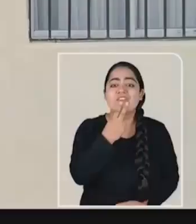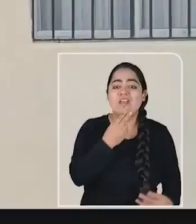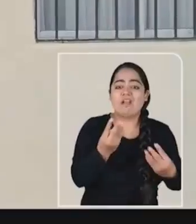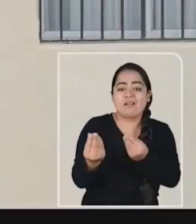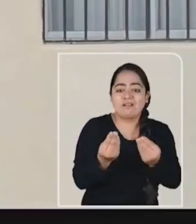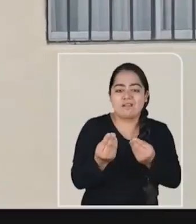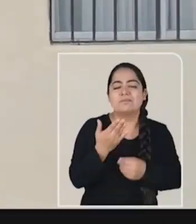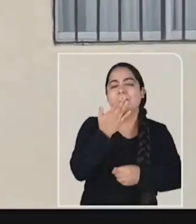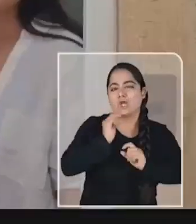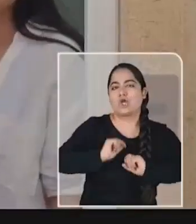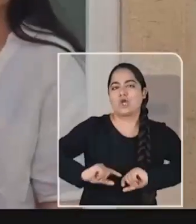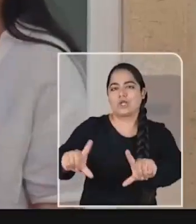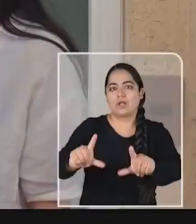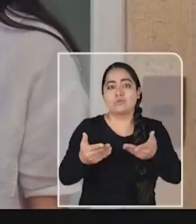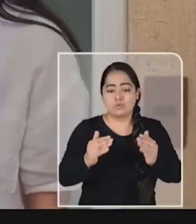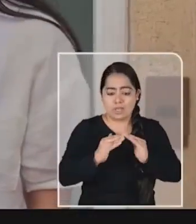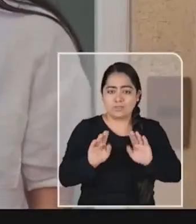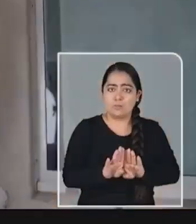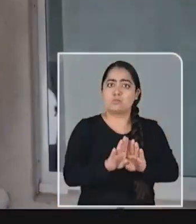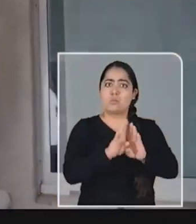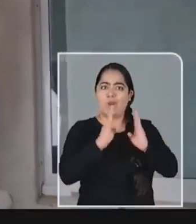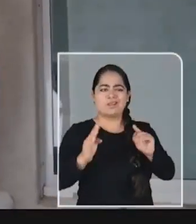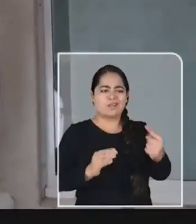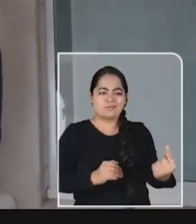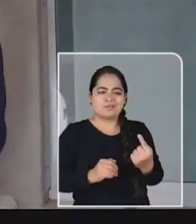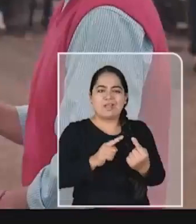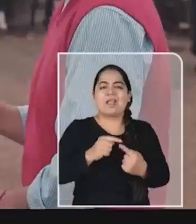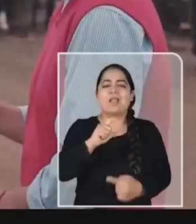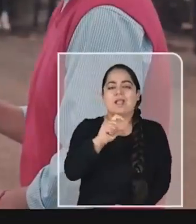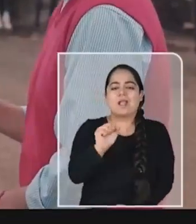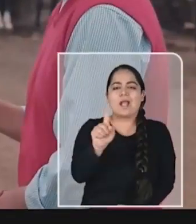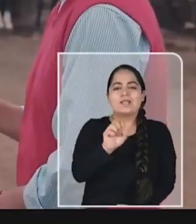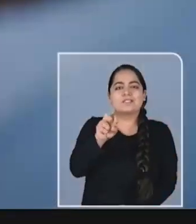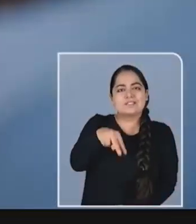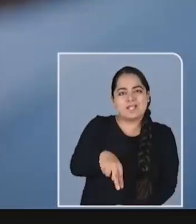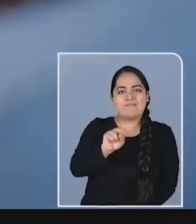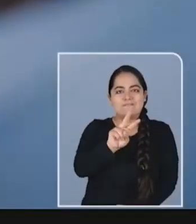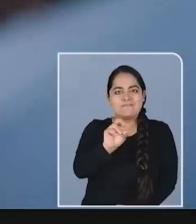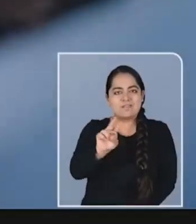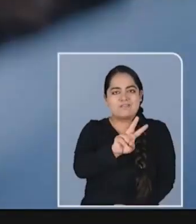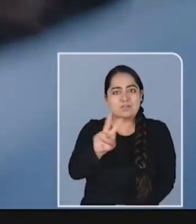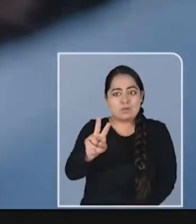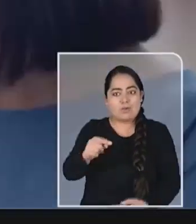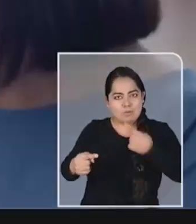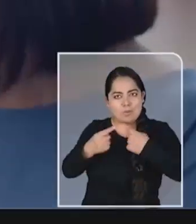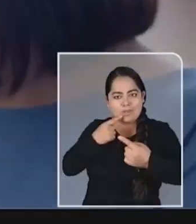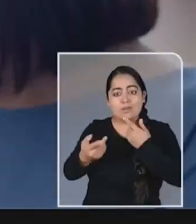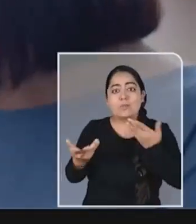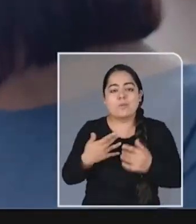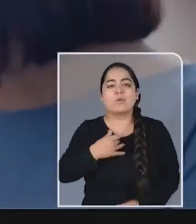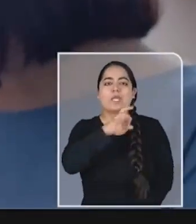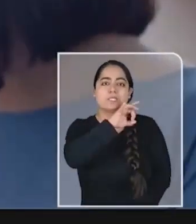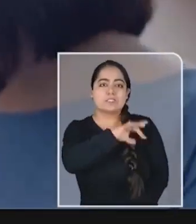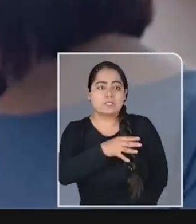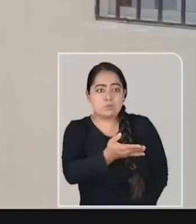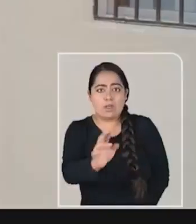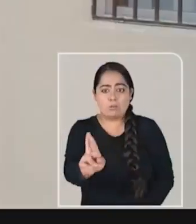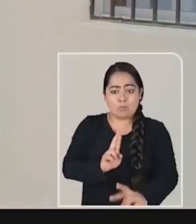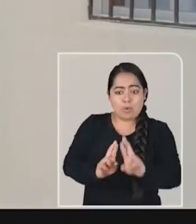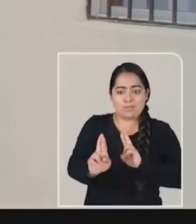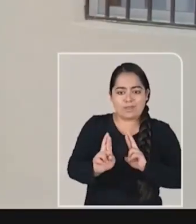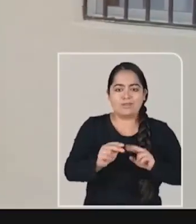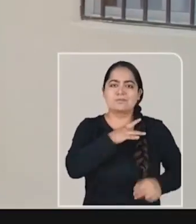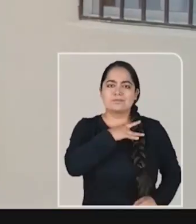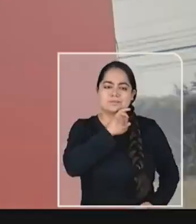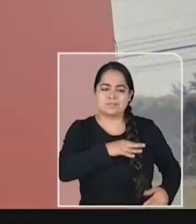nuestra calidad de vida. Abre tu puerta a la encuesta CACEN 2022, porque Chile se construye con